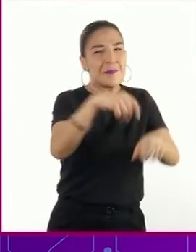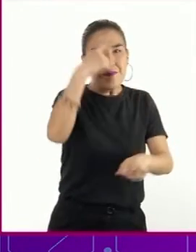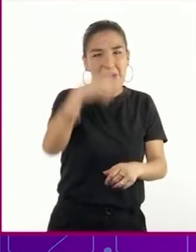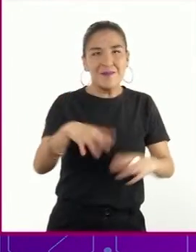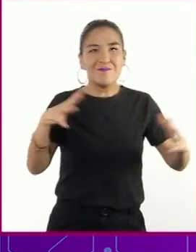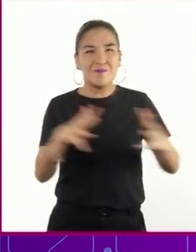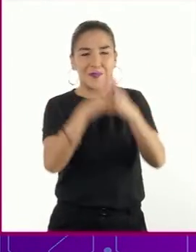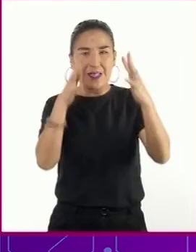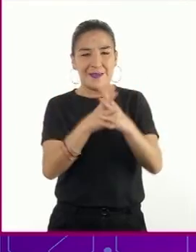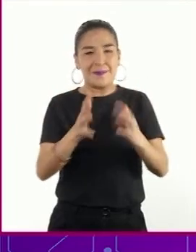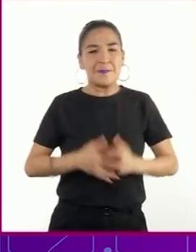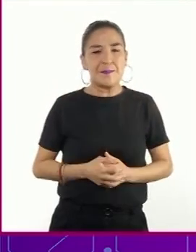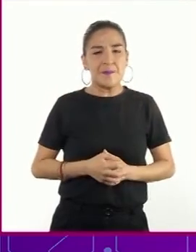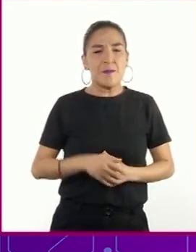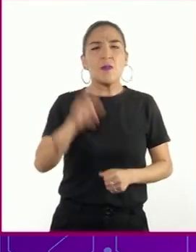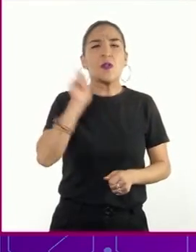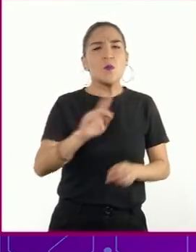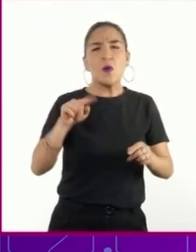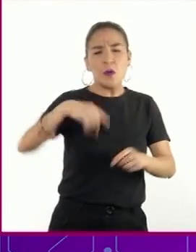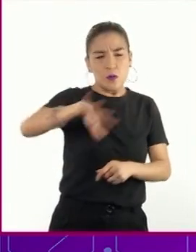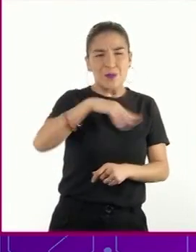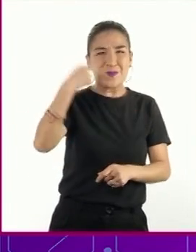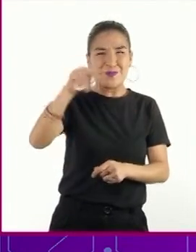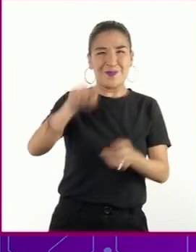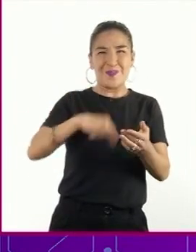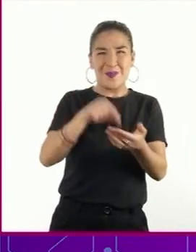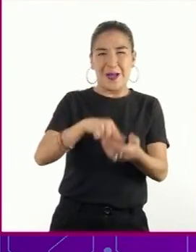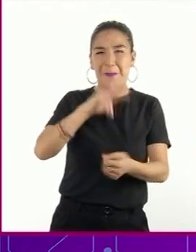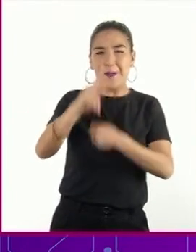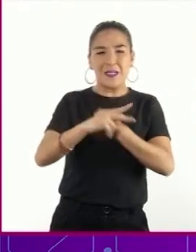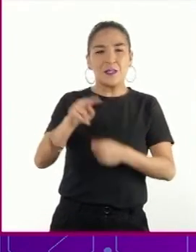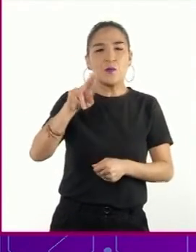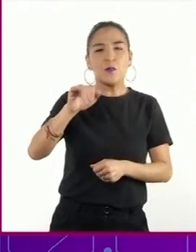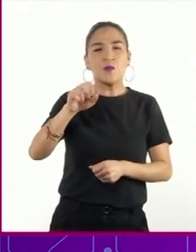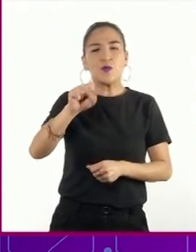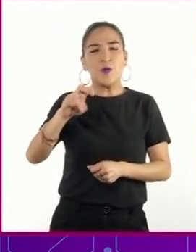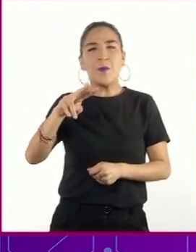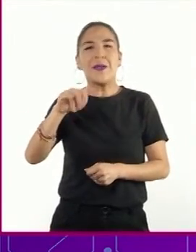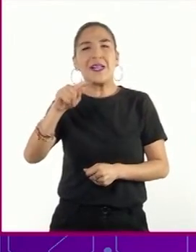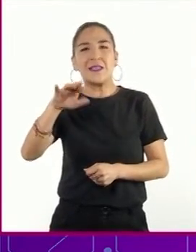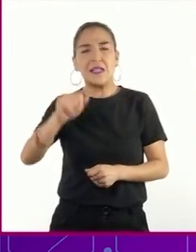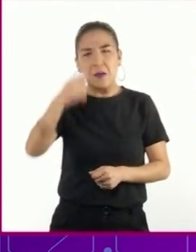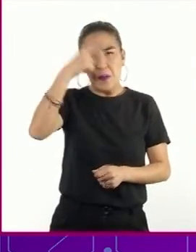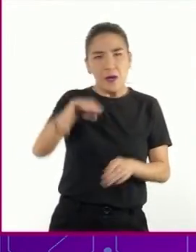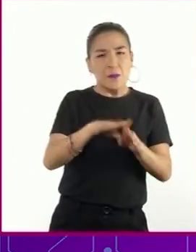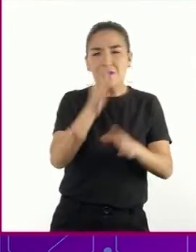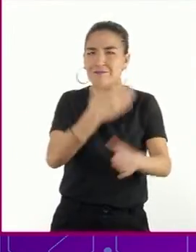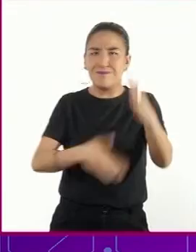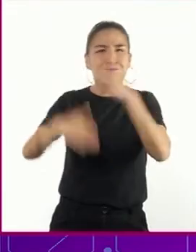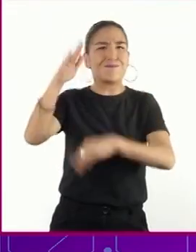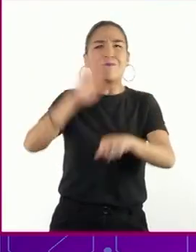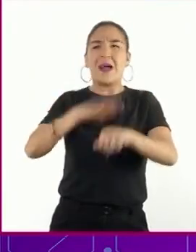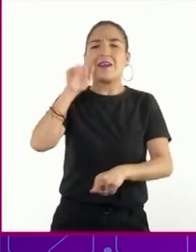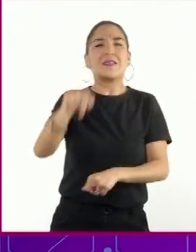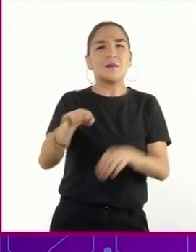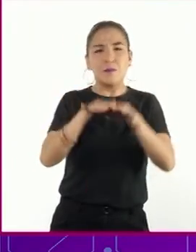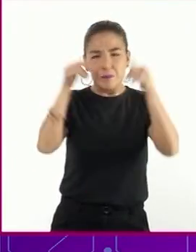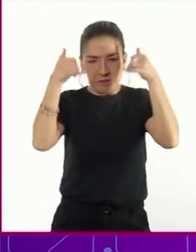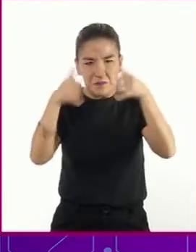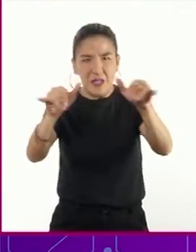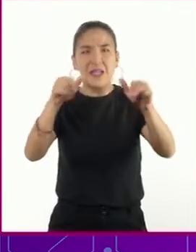mujeres de la Unión Soviética superaron en número a todas las demás. Ellas también trabajaron en la industria y en la agricultura.